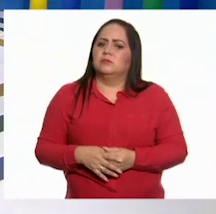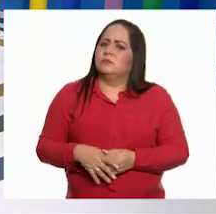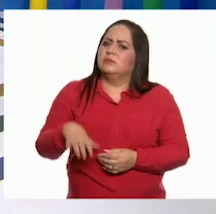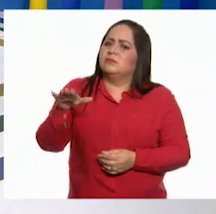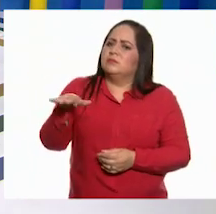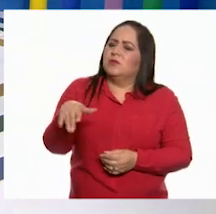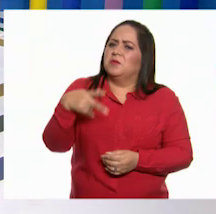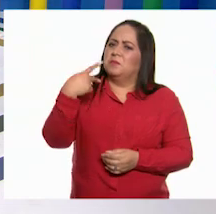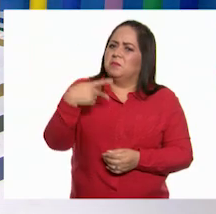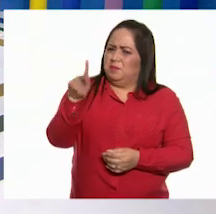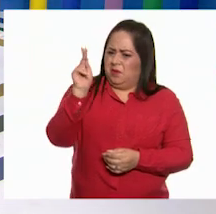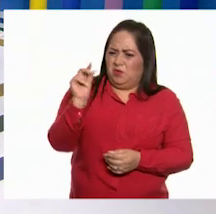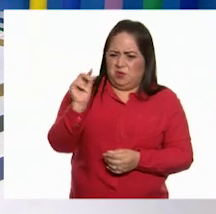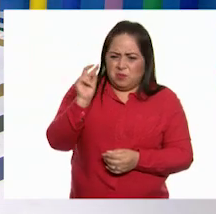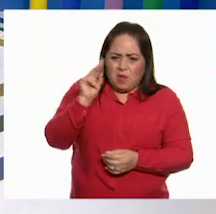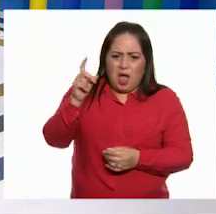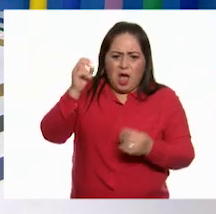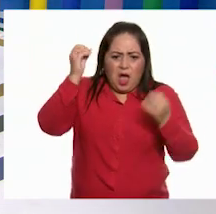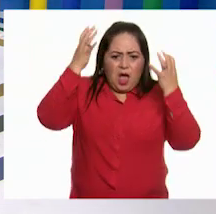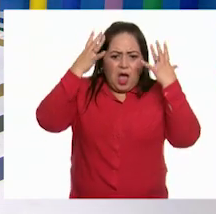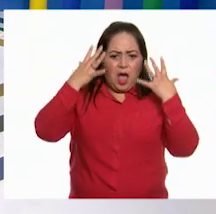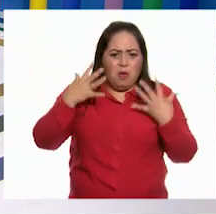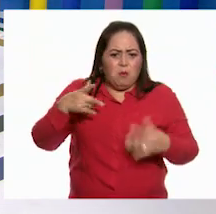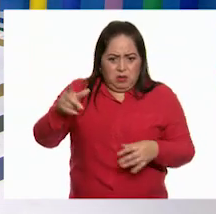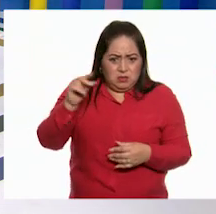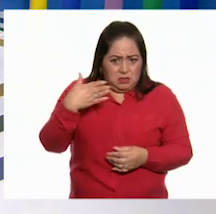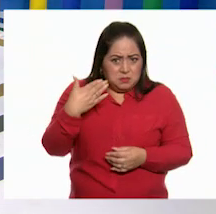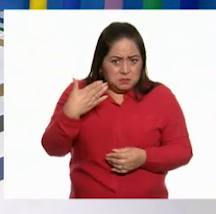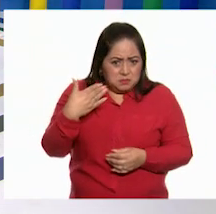pero además de estar un poco mojado, ¿estás bien?